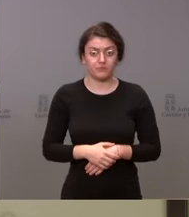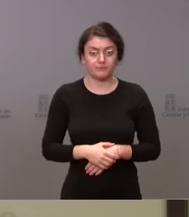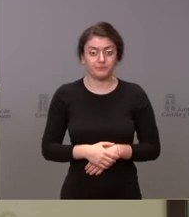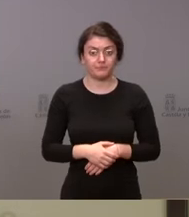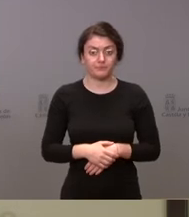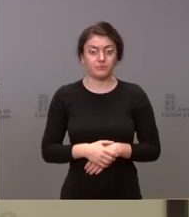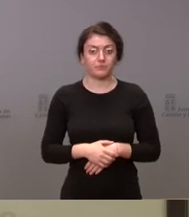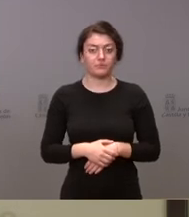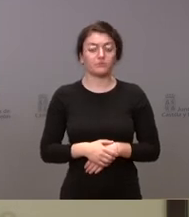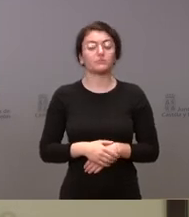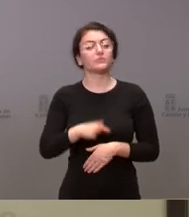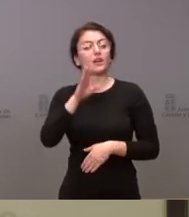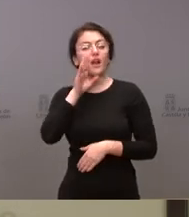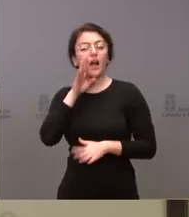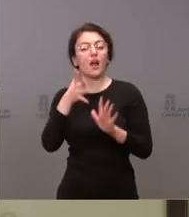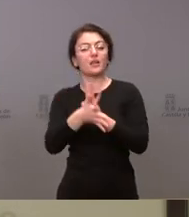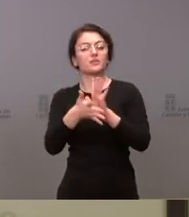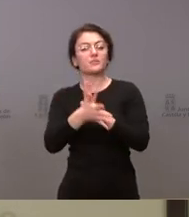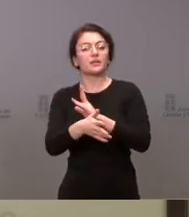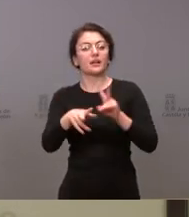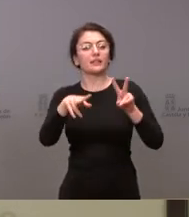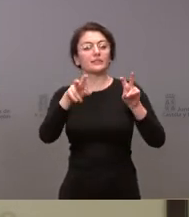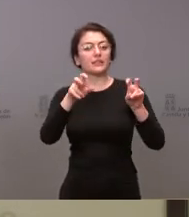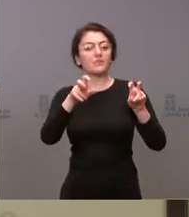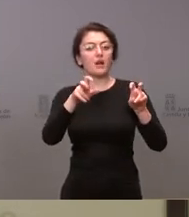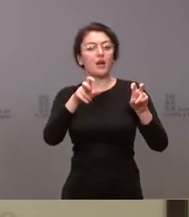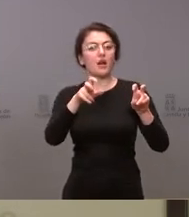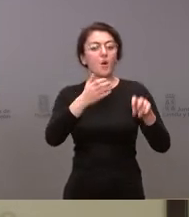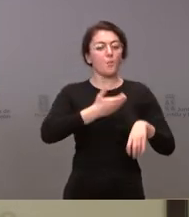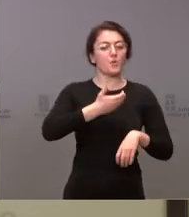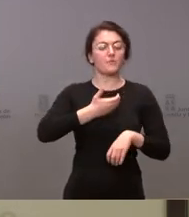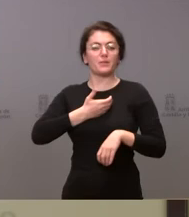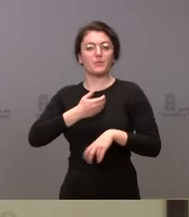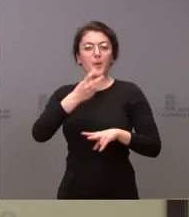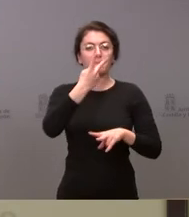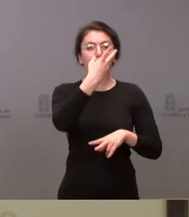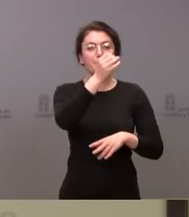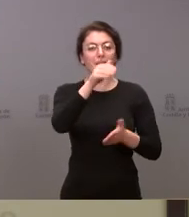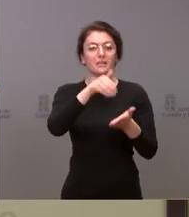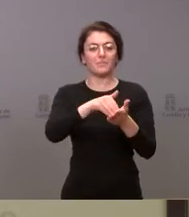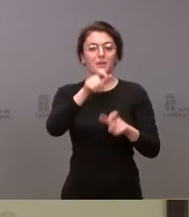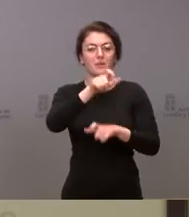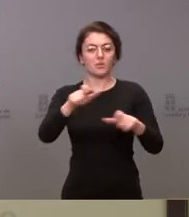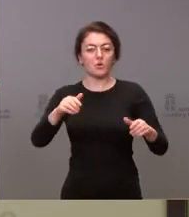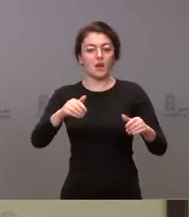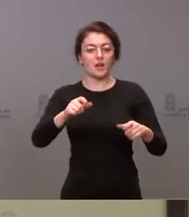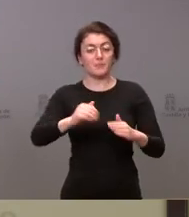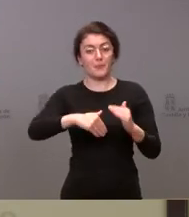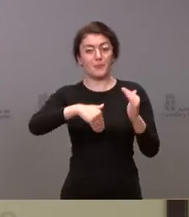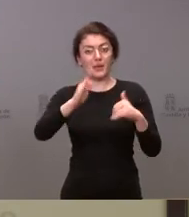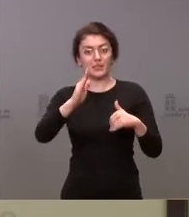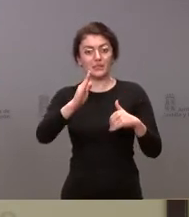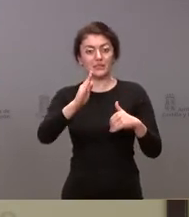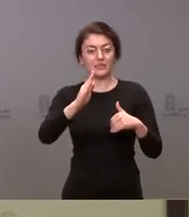contacto por lo que nos ha comentado con los municipios de más de 20.000 habitantes y aunque el mapa esté por hacer más o menos no sé qué